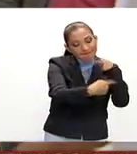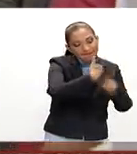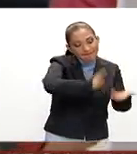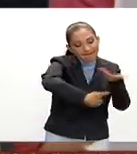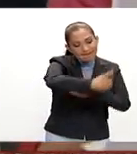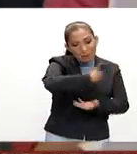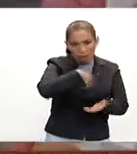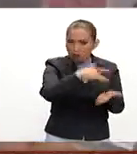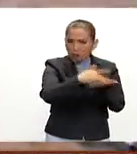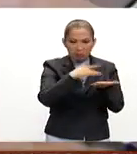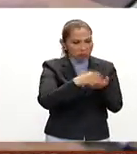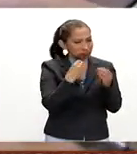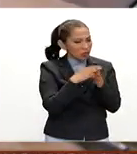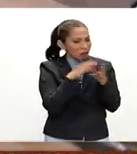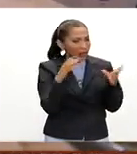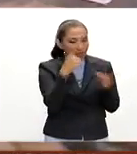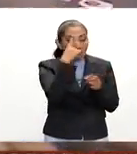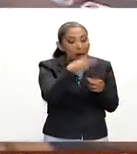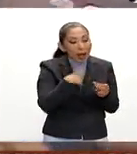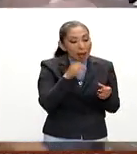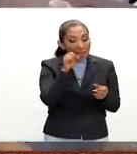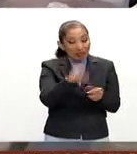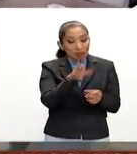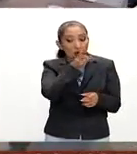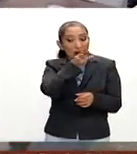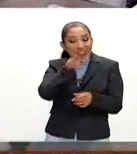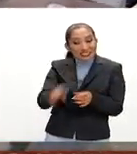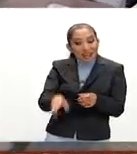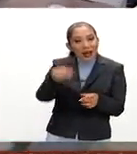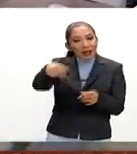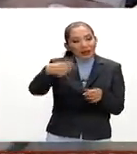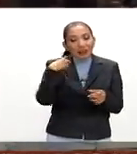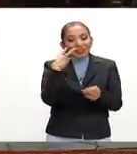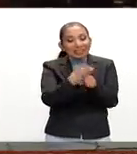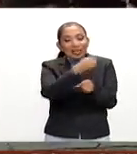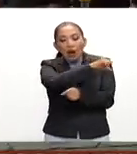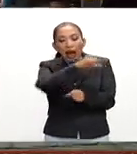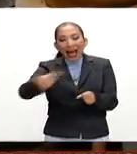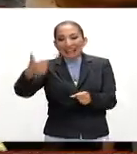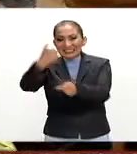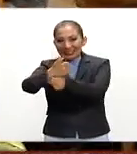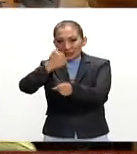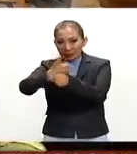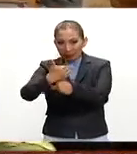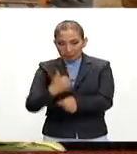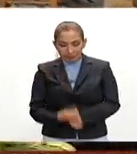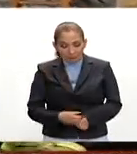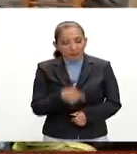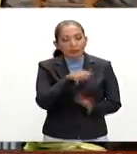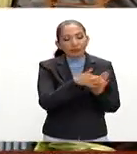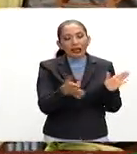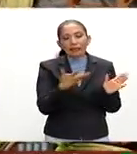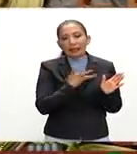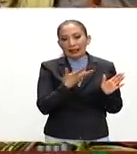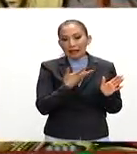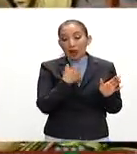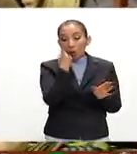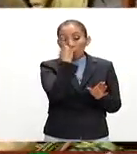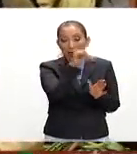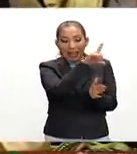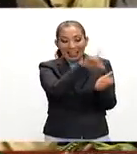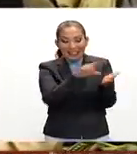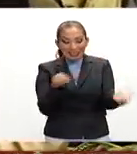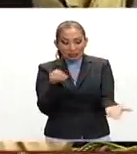de quien tenemos todo el apoyo para obtener ese mismo resultado en de tercero a sexto de primaria tener por lo menos una